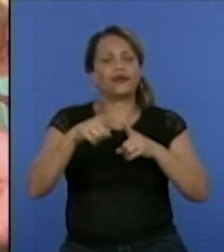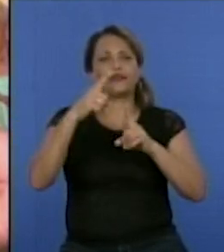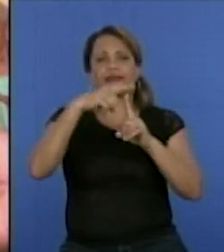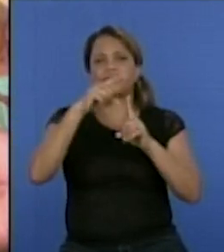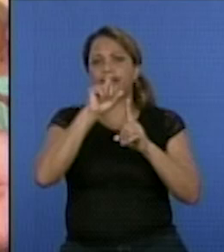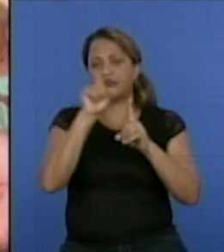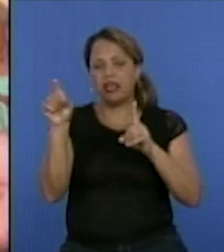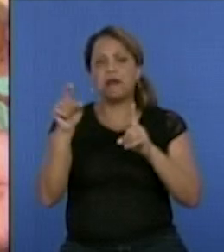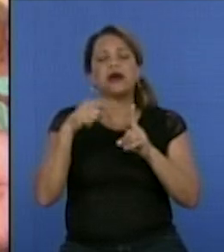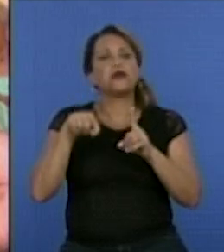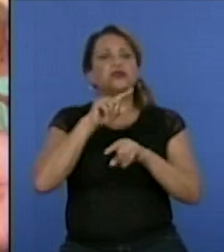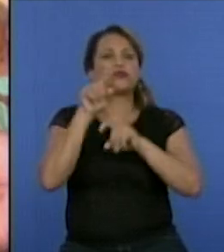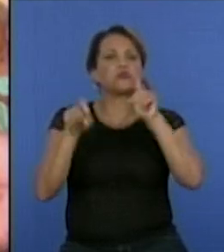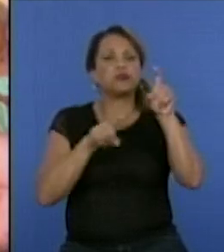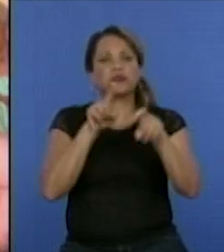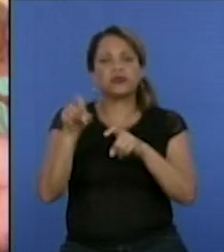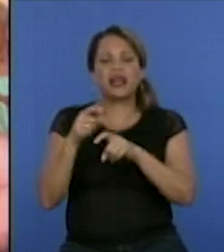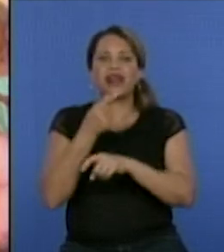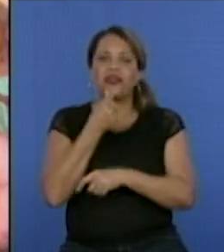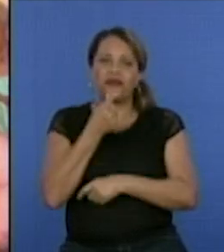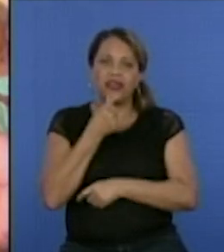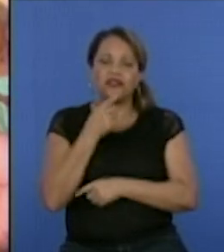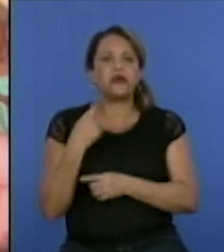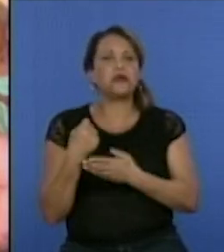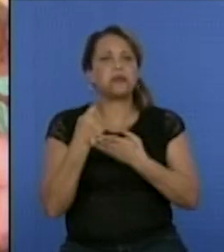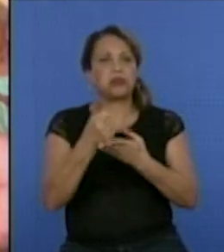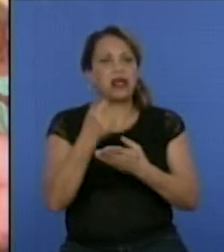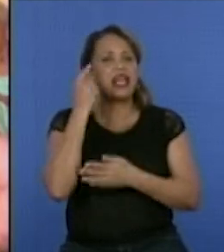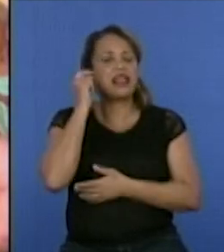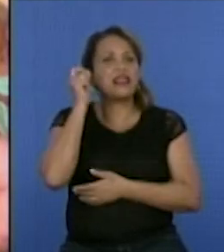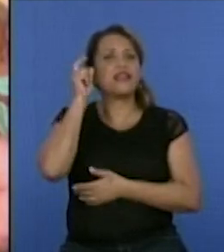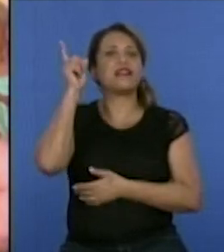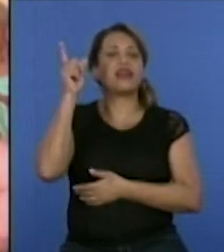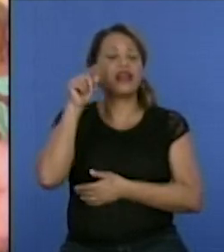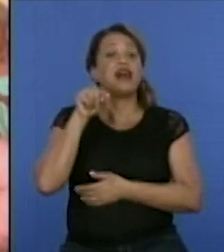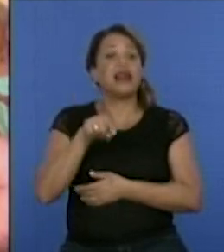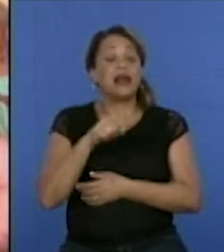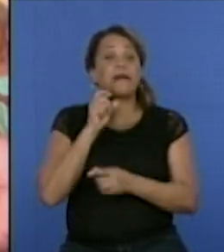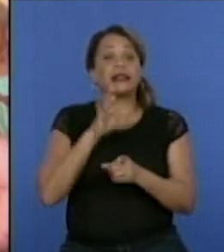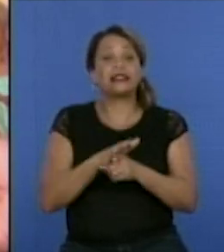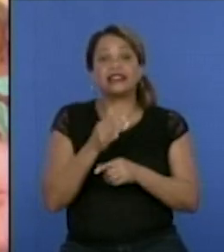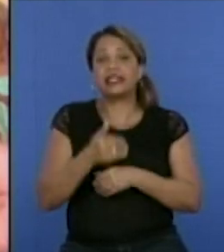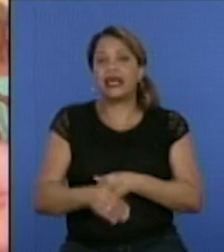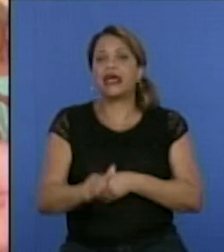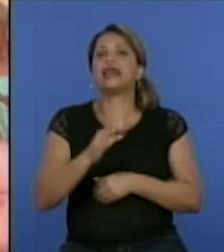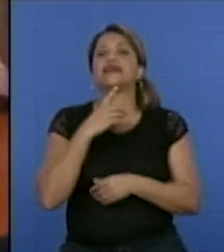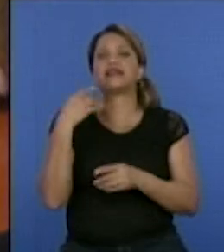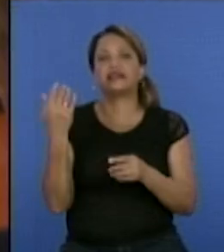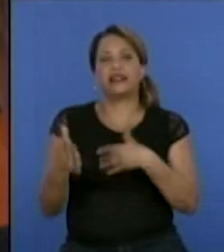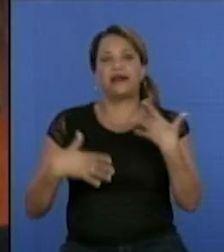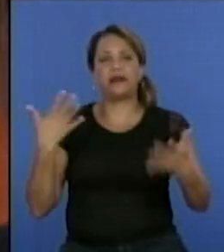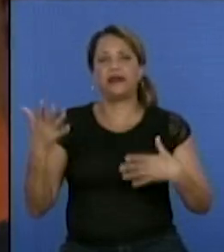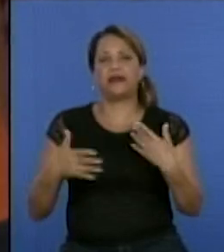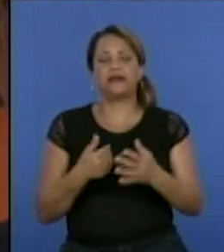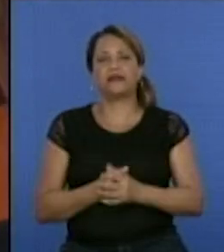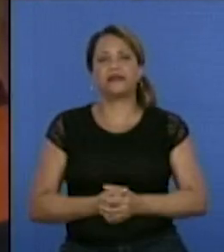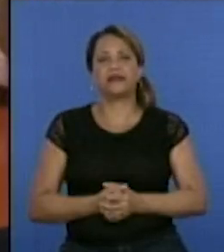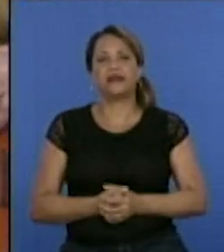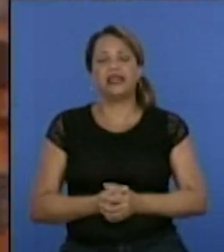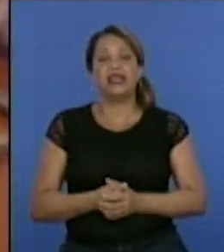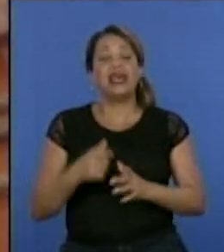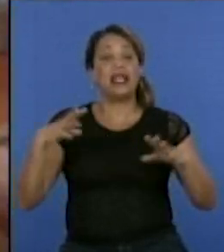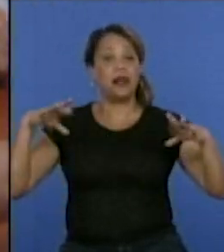de los cuales ellos han aportado ideas y nosotros las hemos desarrollado durante estos cursos. En las